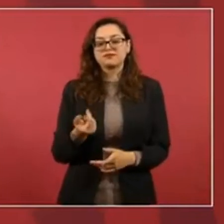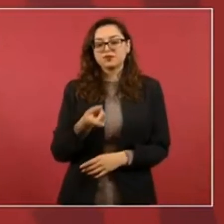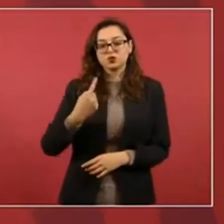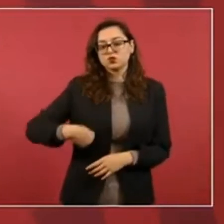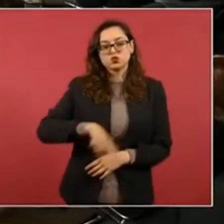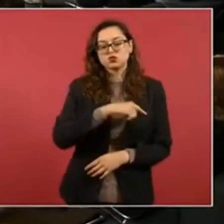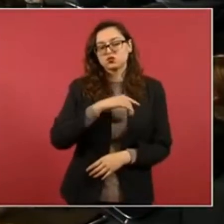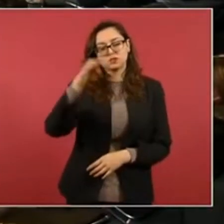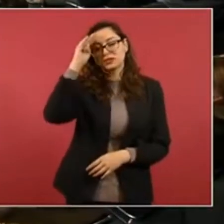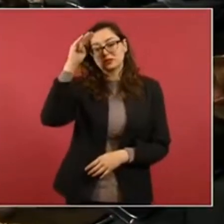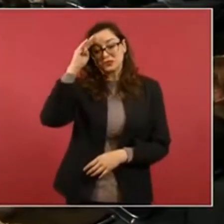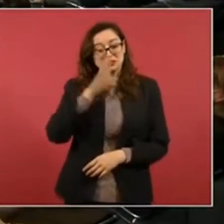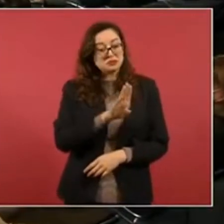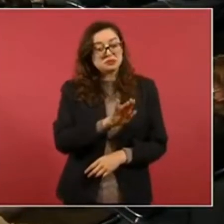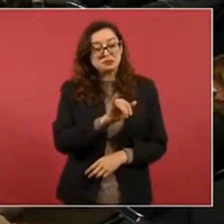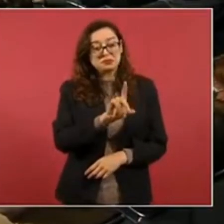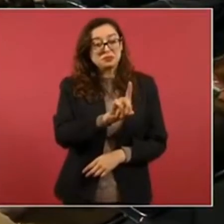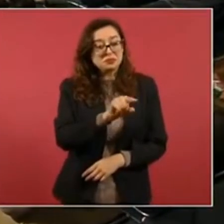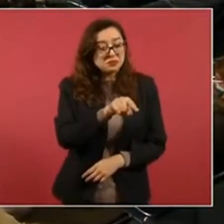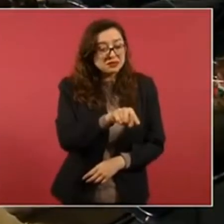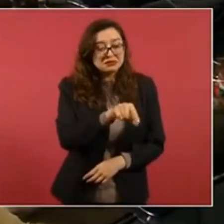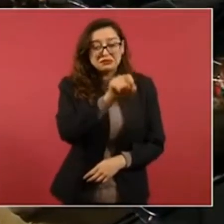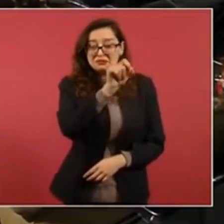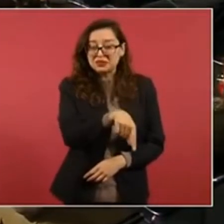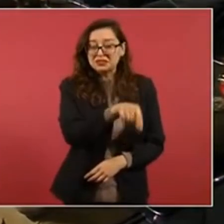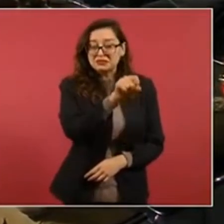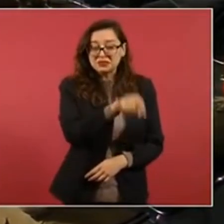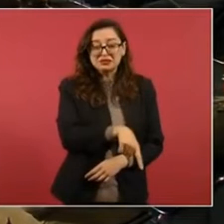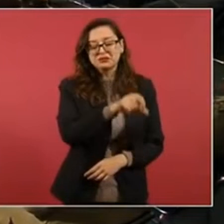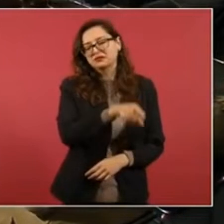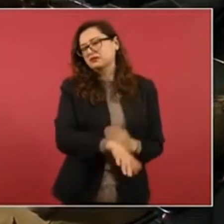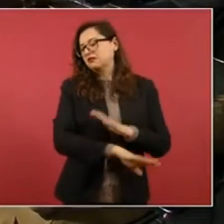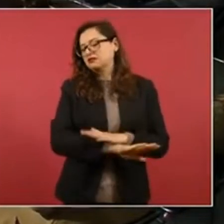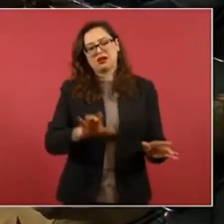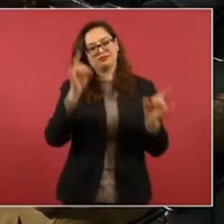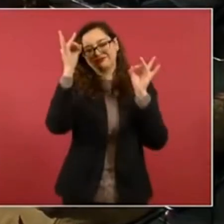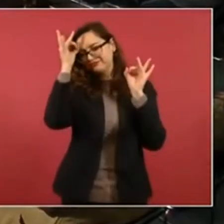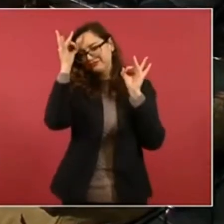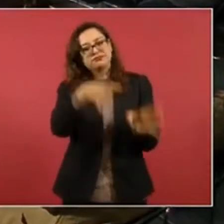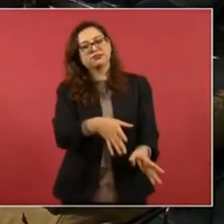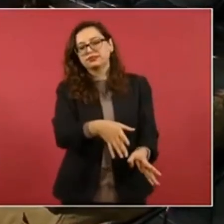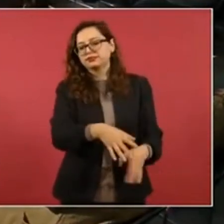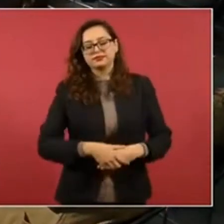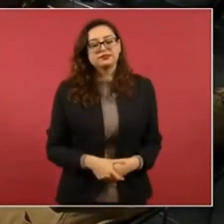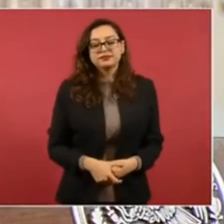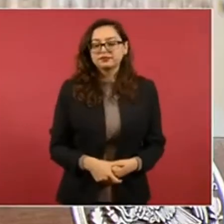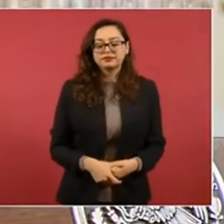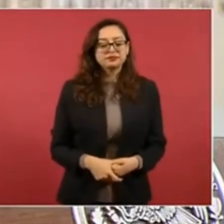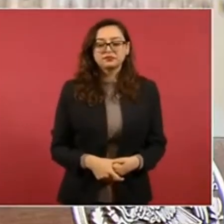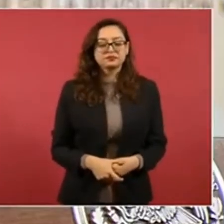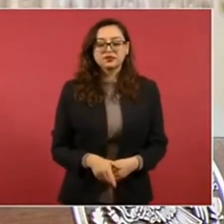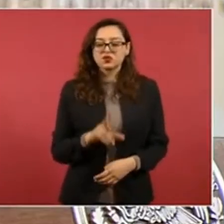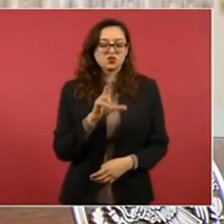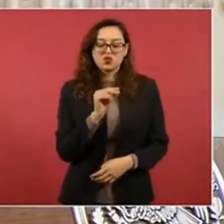que se continúe con la misma política de